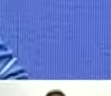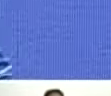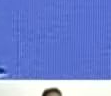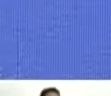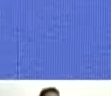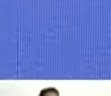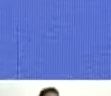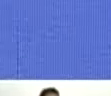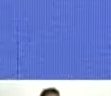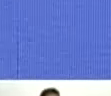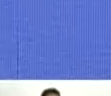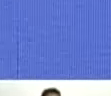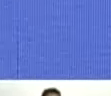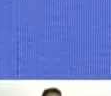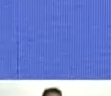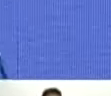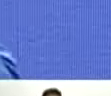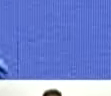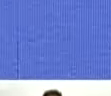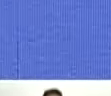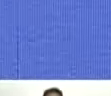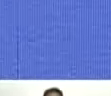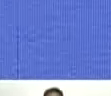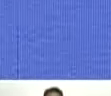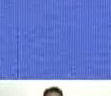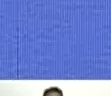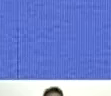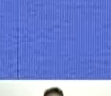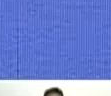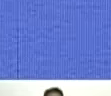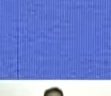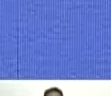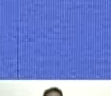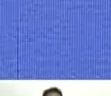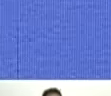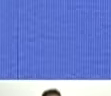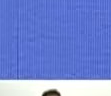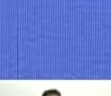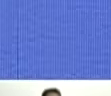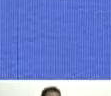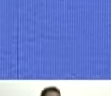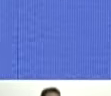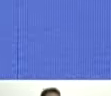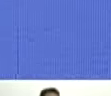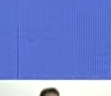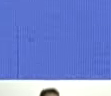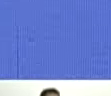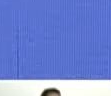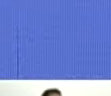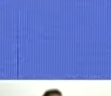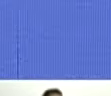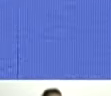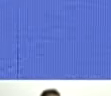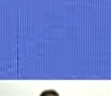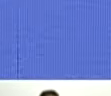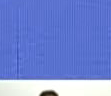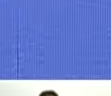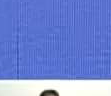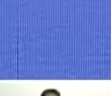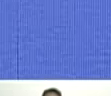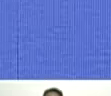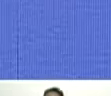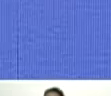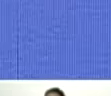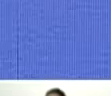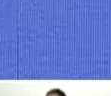transmisión, le decía a los compañeros, a las compañeras, que